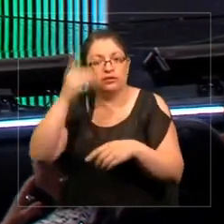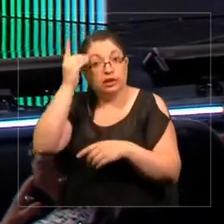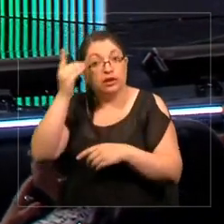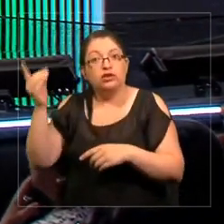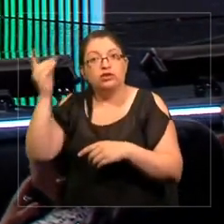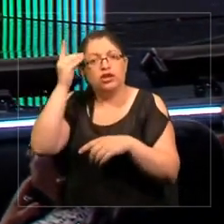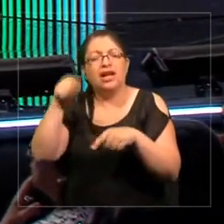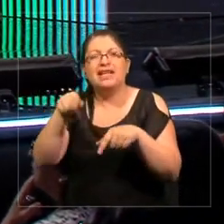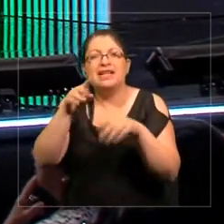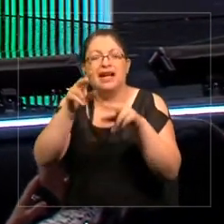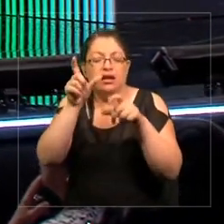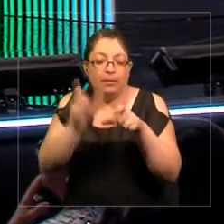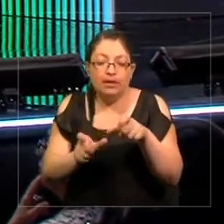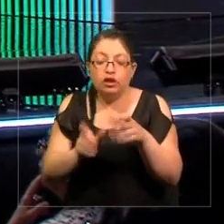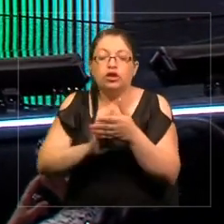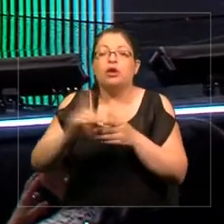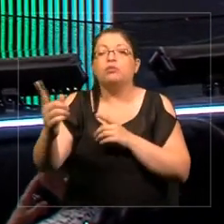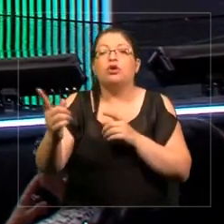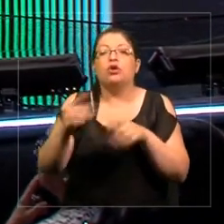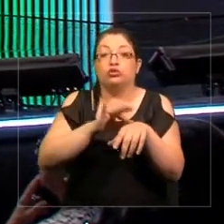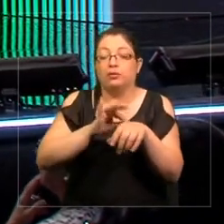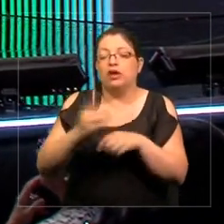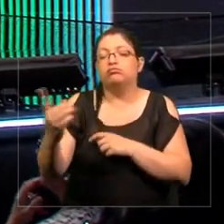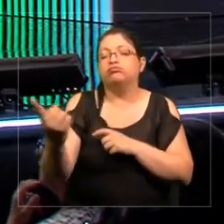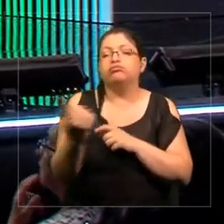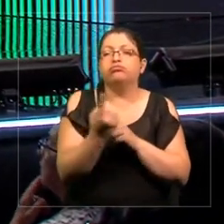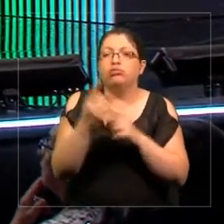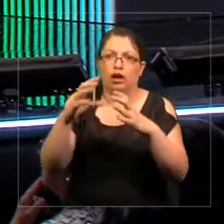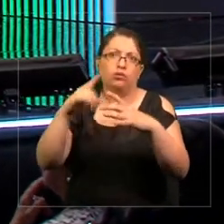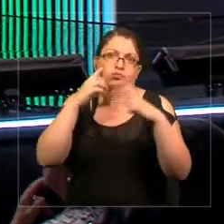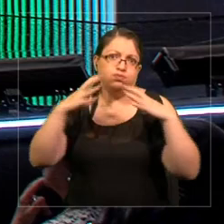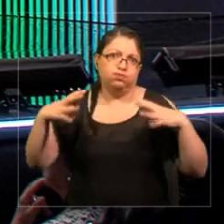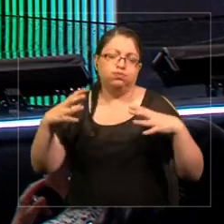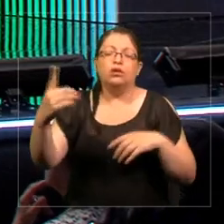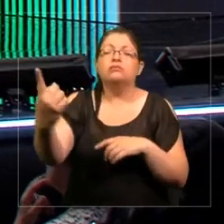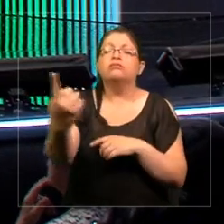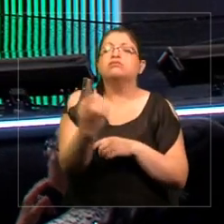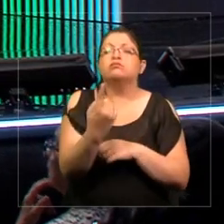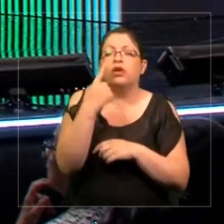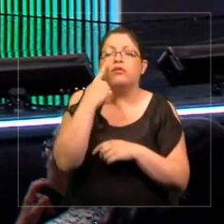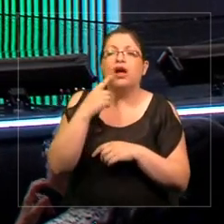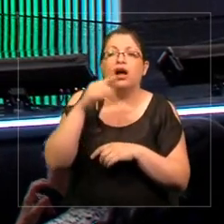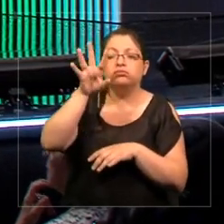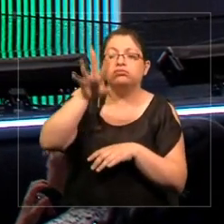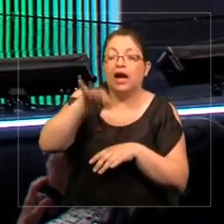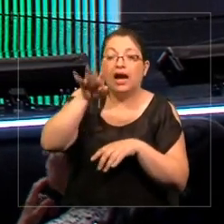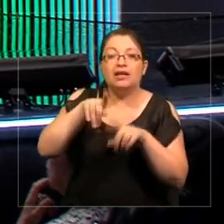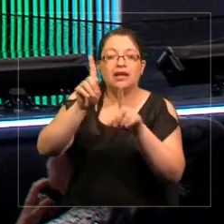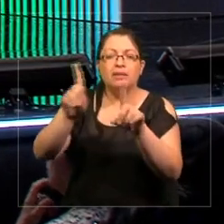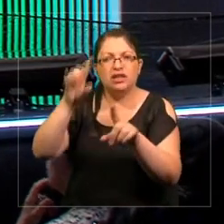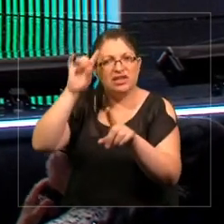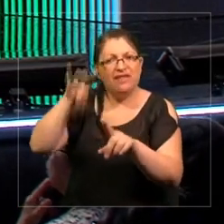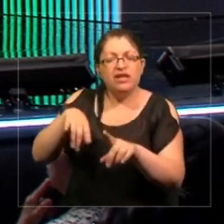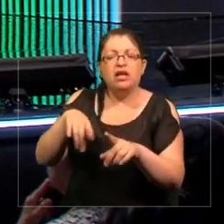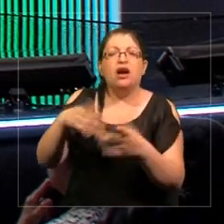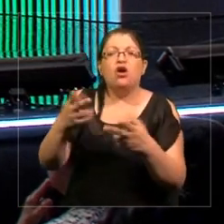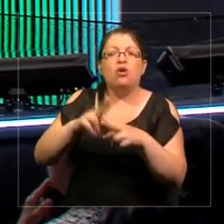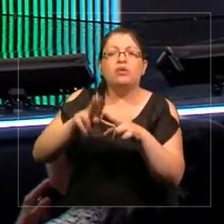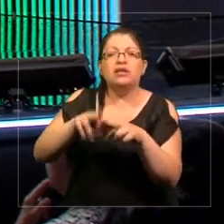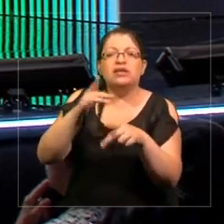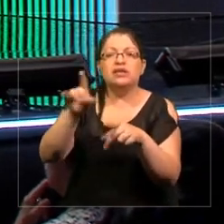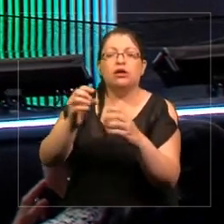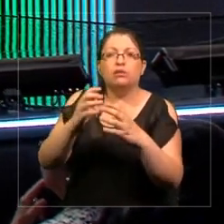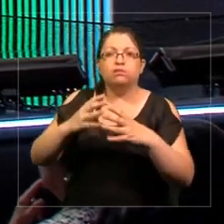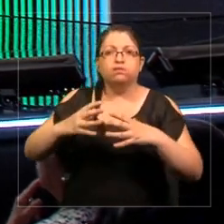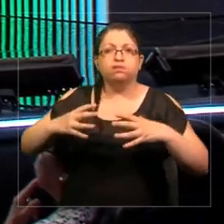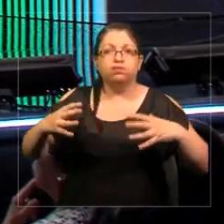Y aquí está la persona. Llegaban a mí con obesidad. Yo sabía que tenían algunas características personales. Y creó esta obesidad. Pero